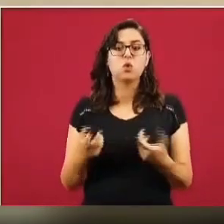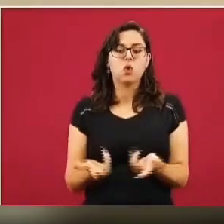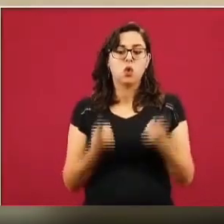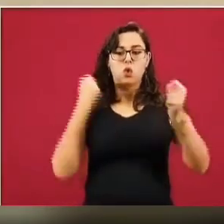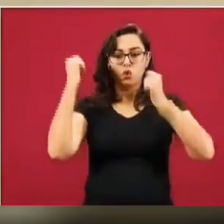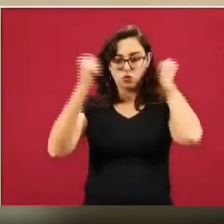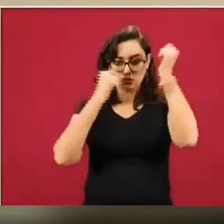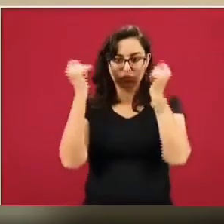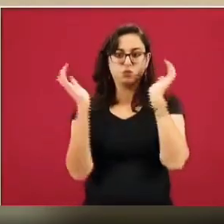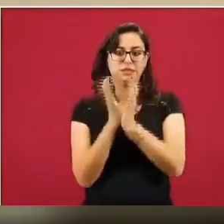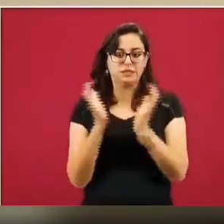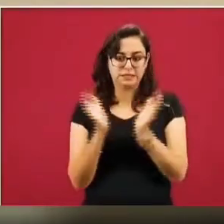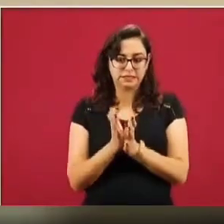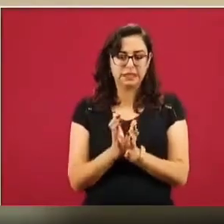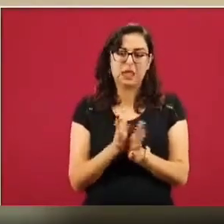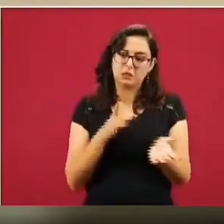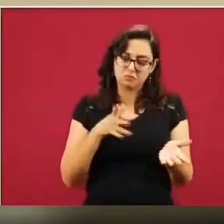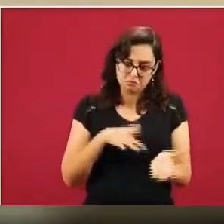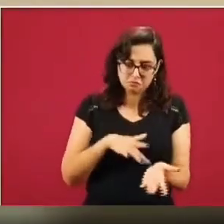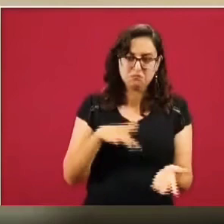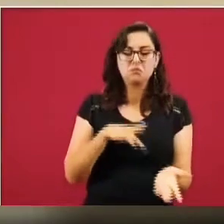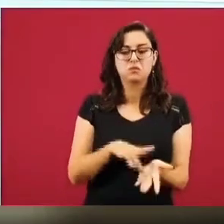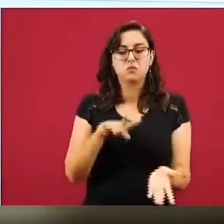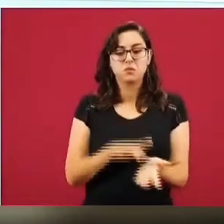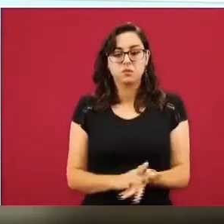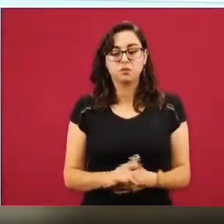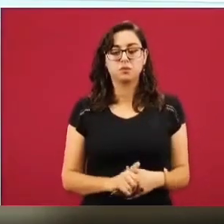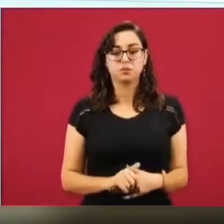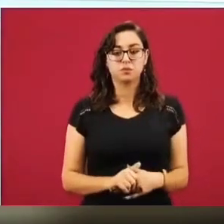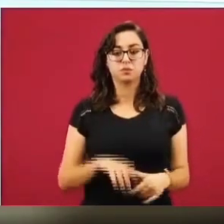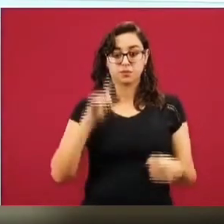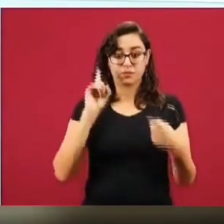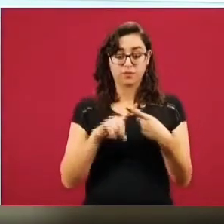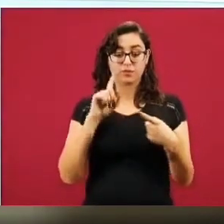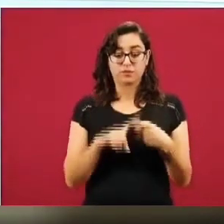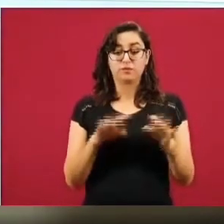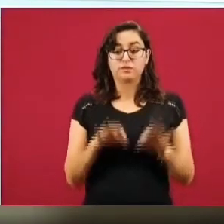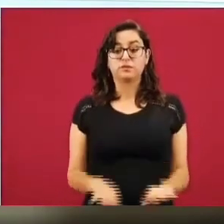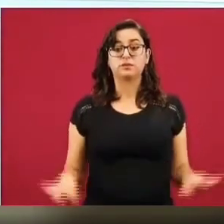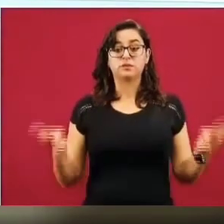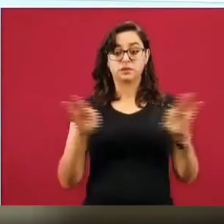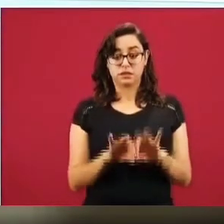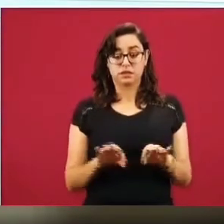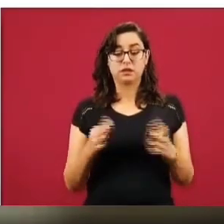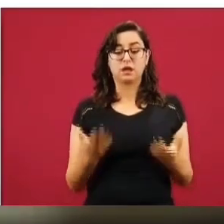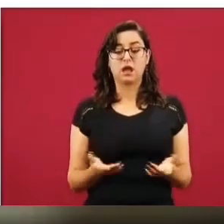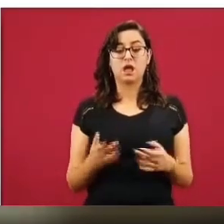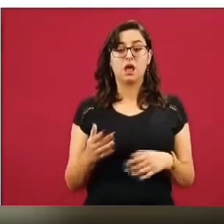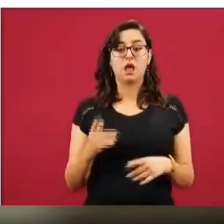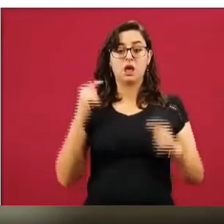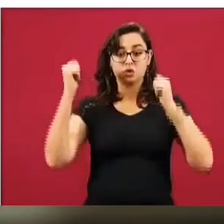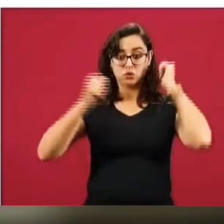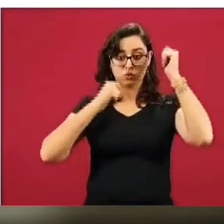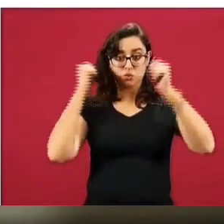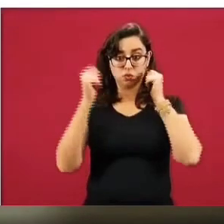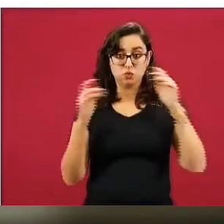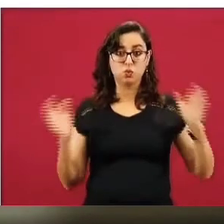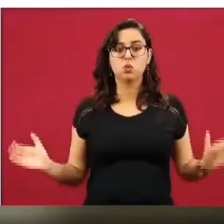¿Qué estamos haciendo en turiste? Primero en turiste, lo que hicimos cuando empezó esta administración fue